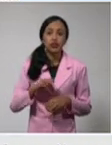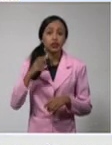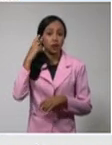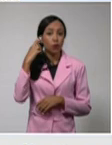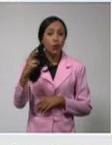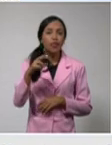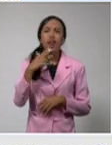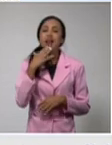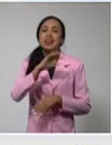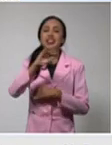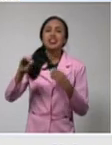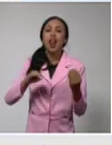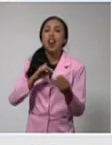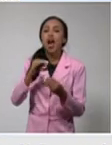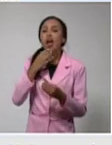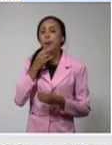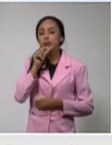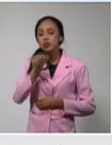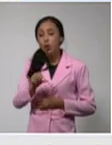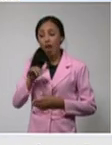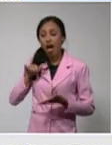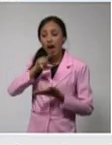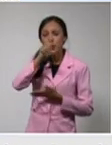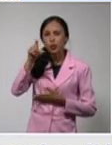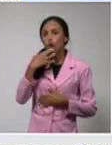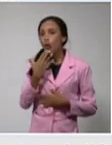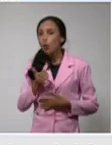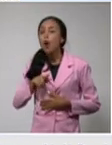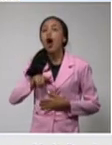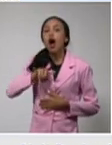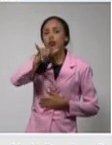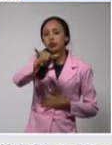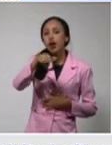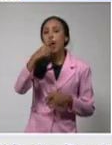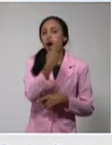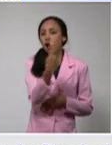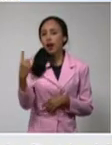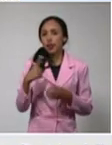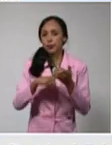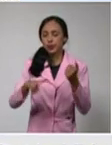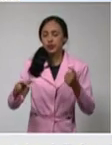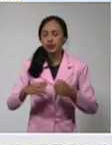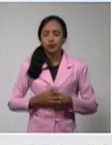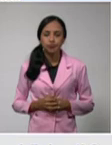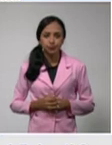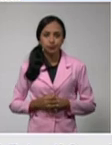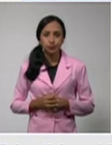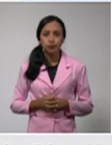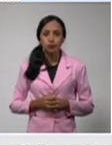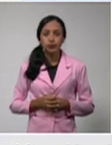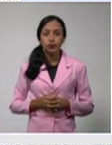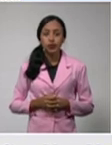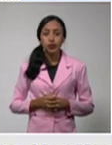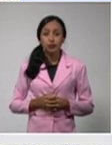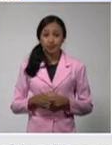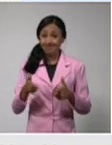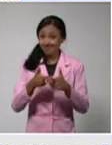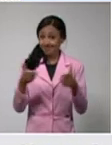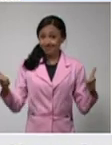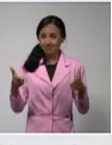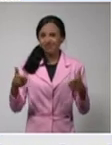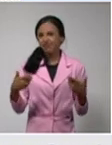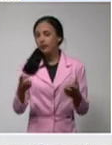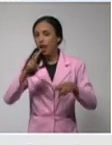vía aérea. Y el mayor número ayer, pues La Habana con 42,6